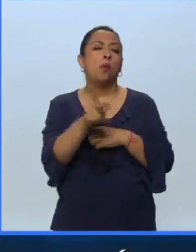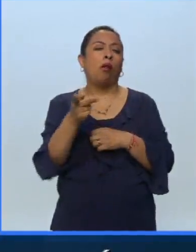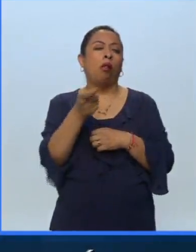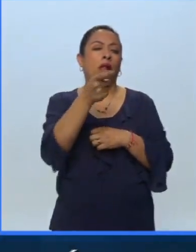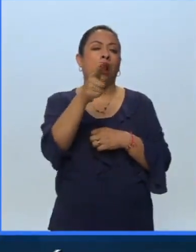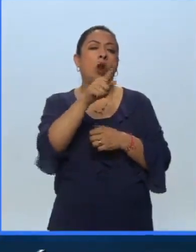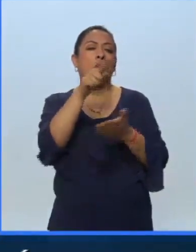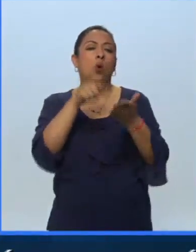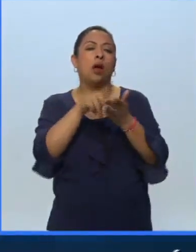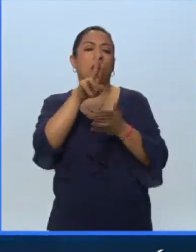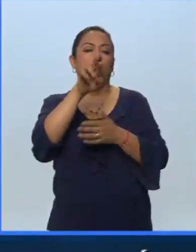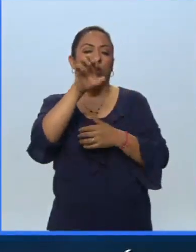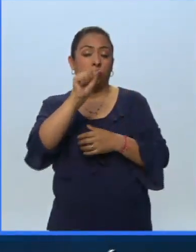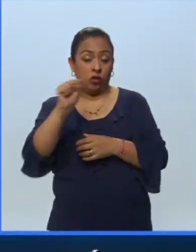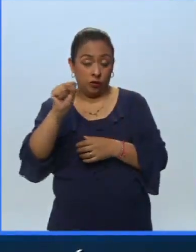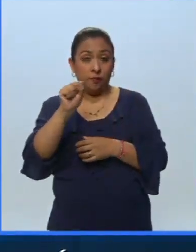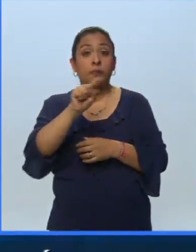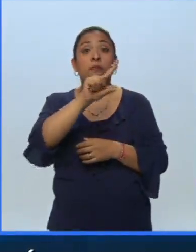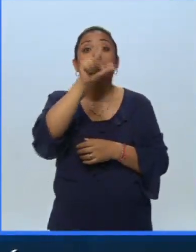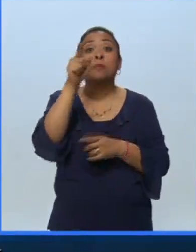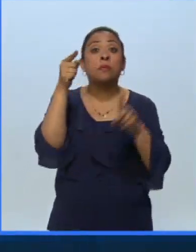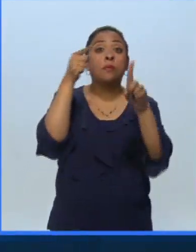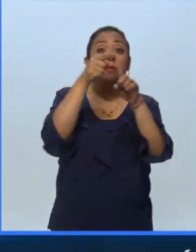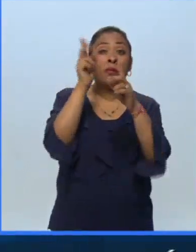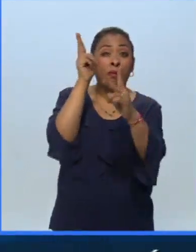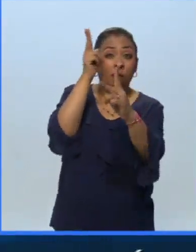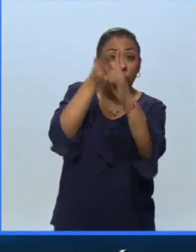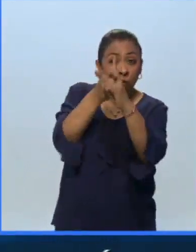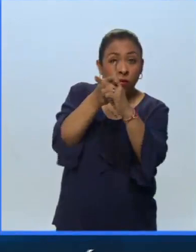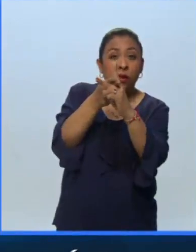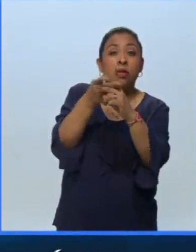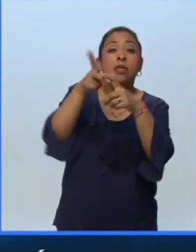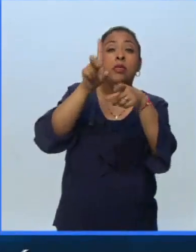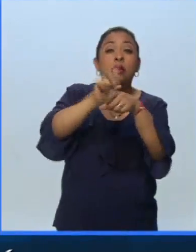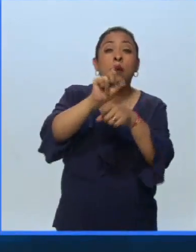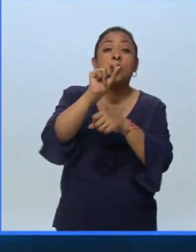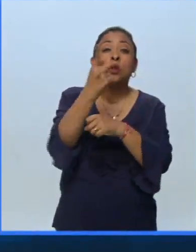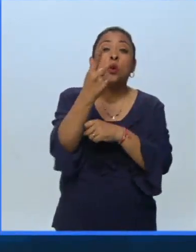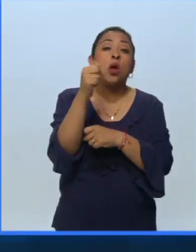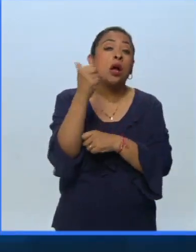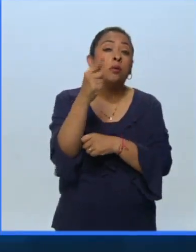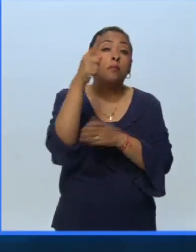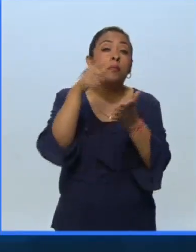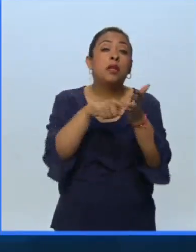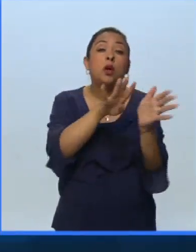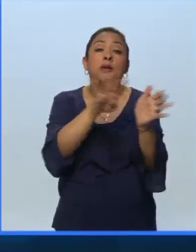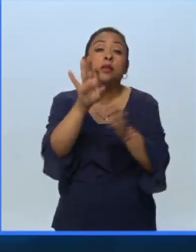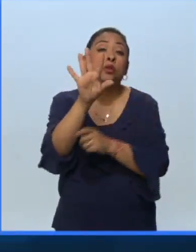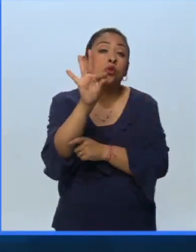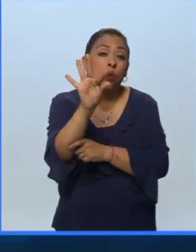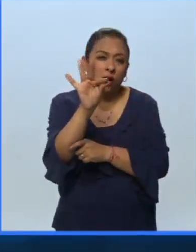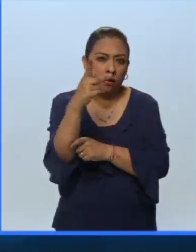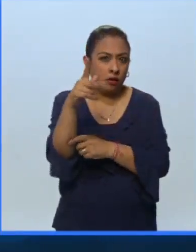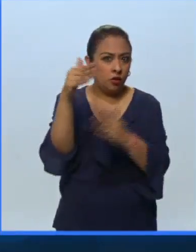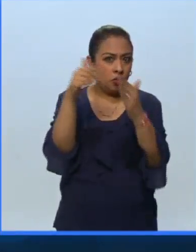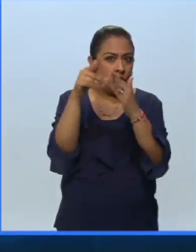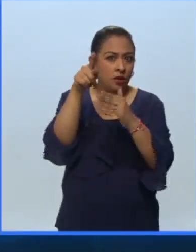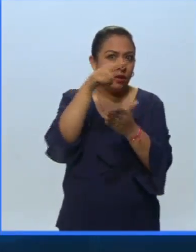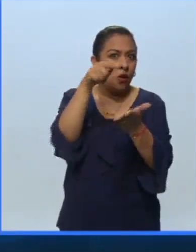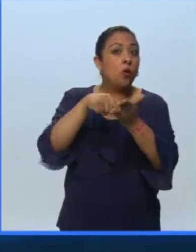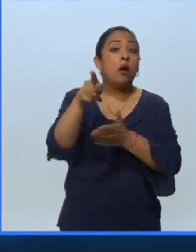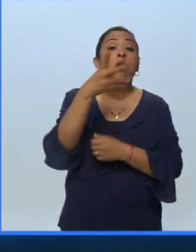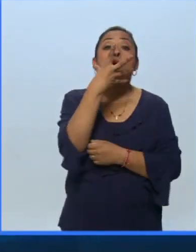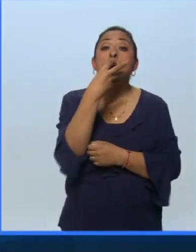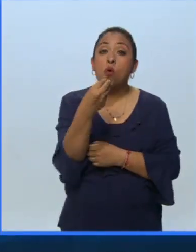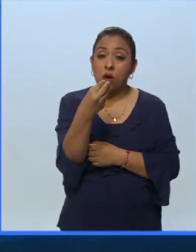la URSS finalmente el objetivo de su asesinato ocurrió el 21 de agosto de 1940 en su casa de Coyoacán